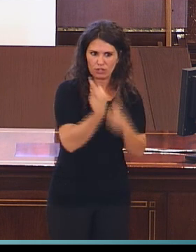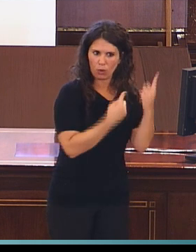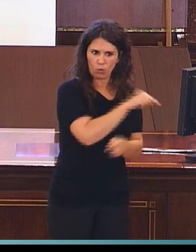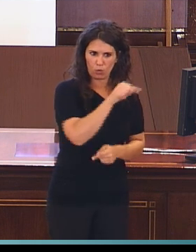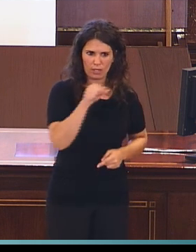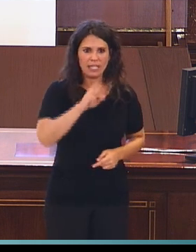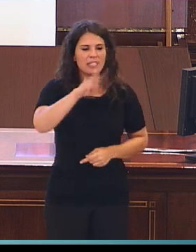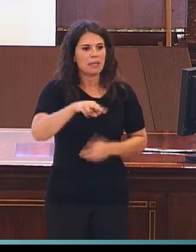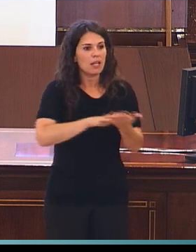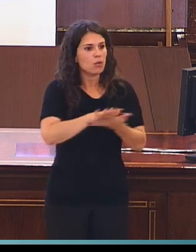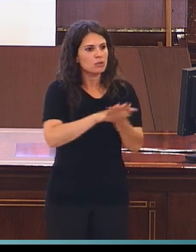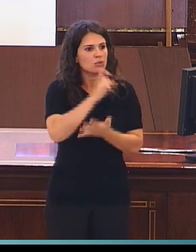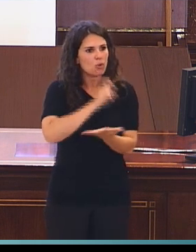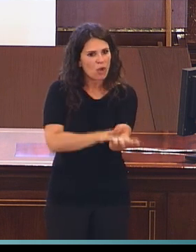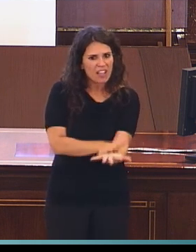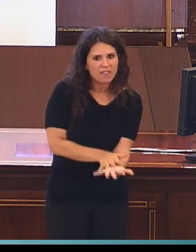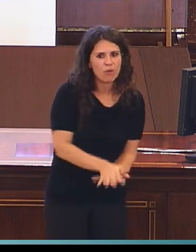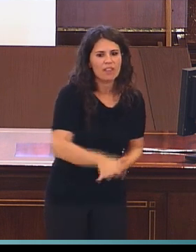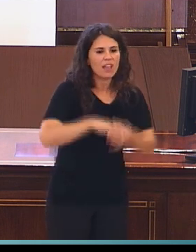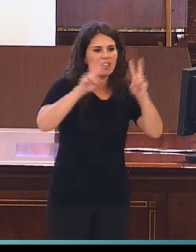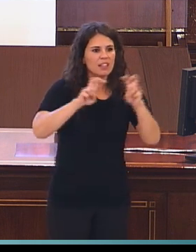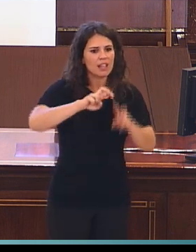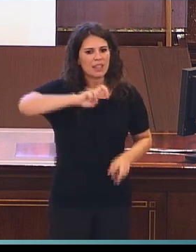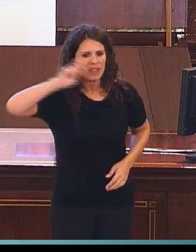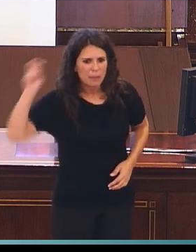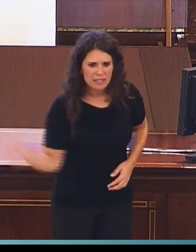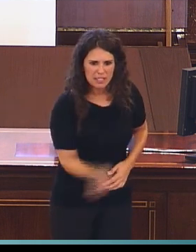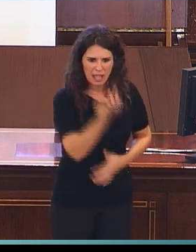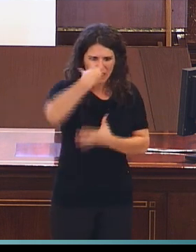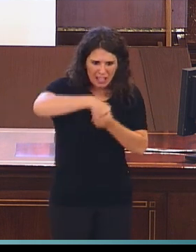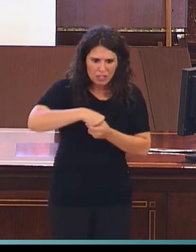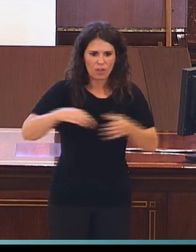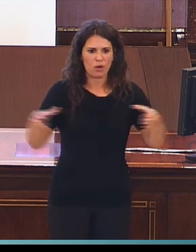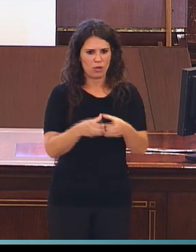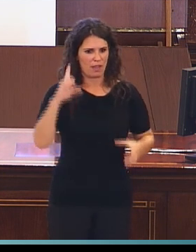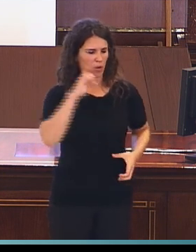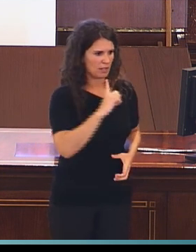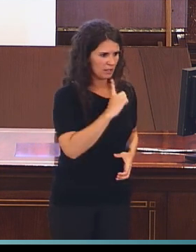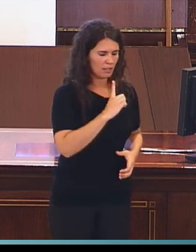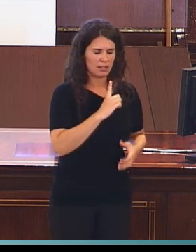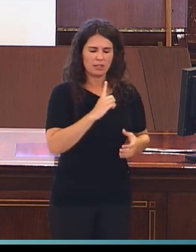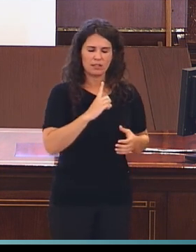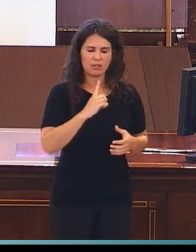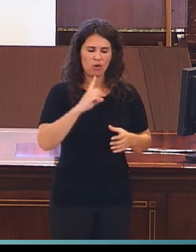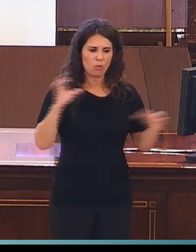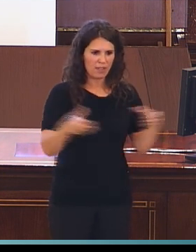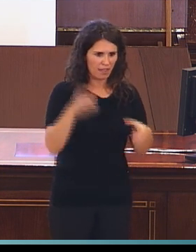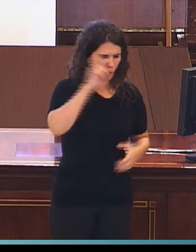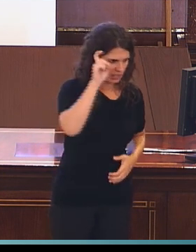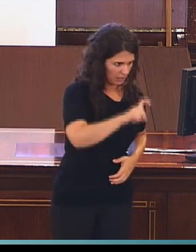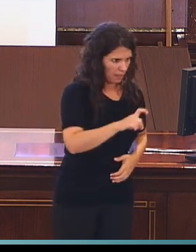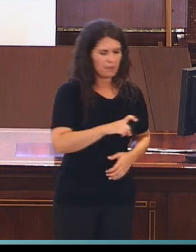influye sobre la valoración de la diversidad que hay en la comunidad educativa y cómo el uso de la lengua de signos